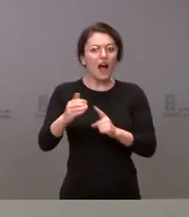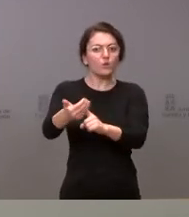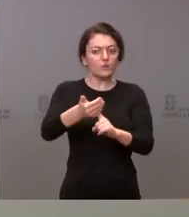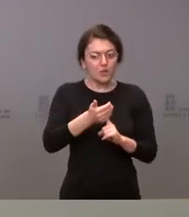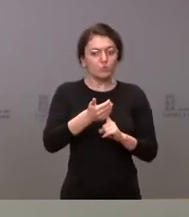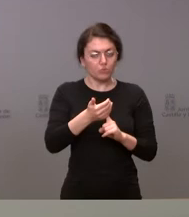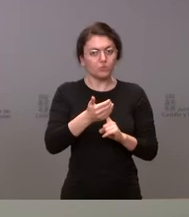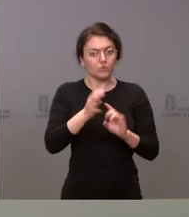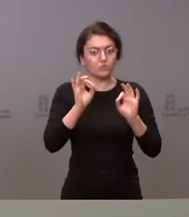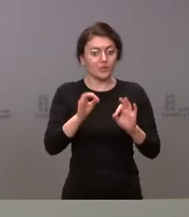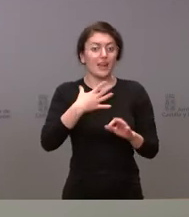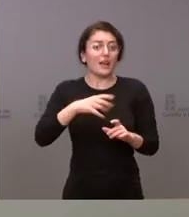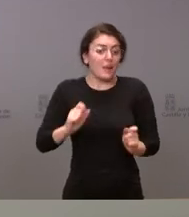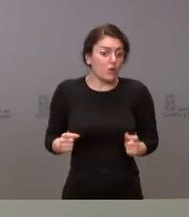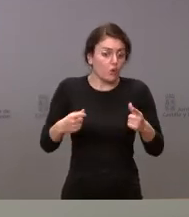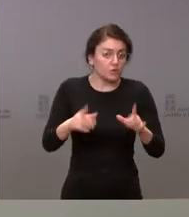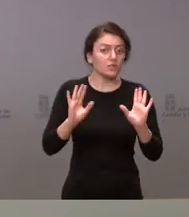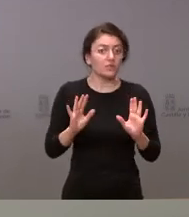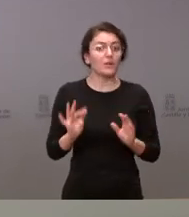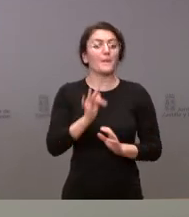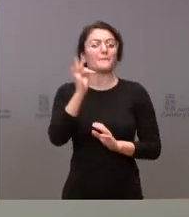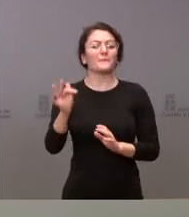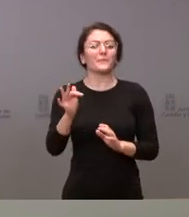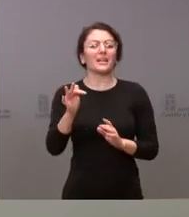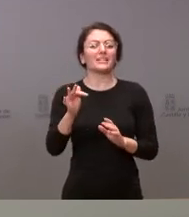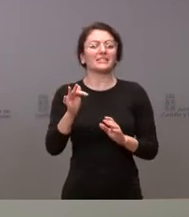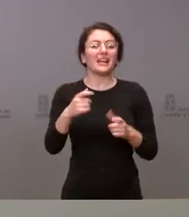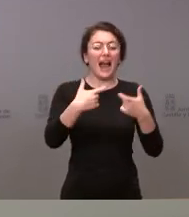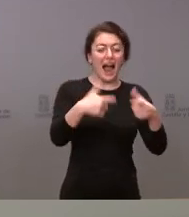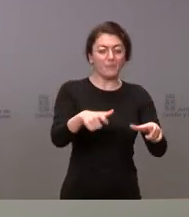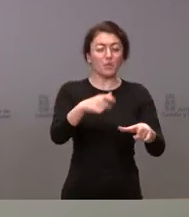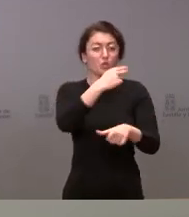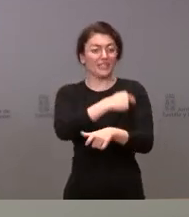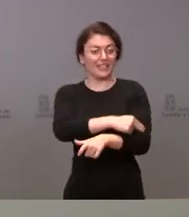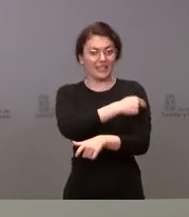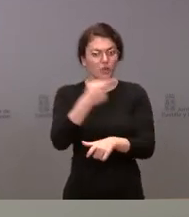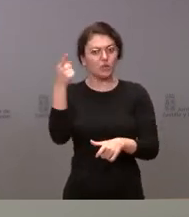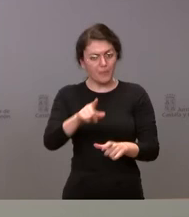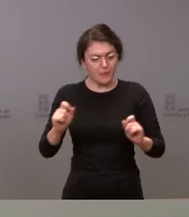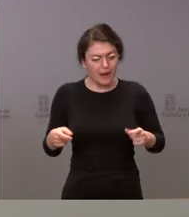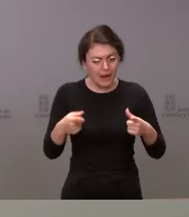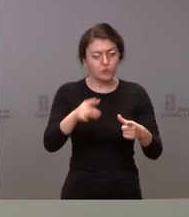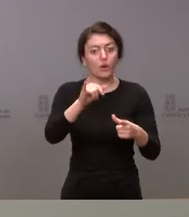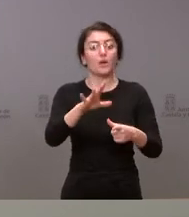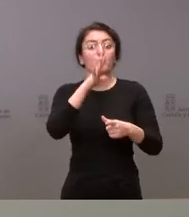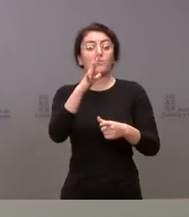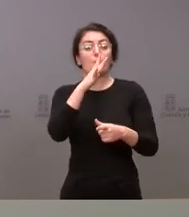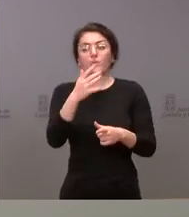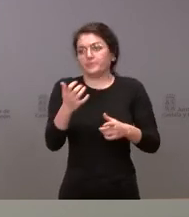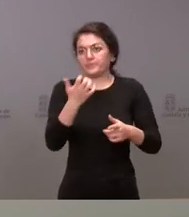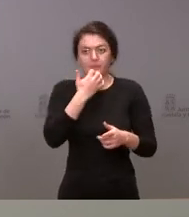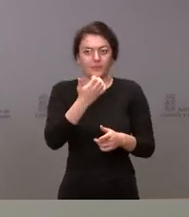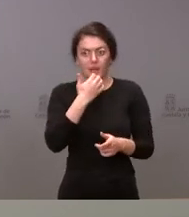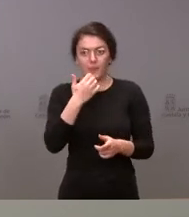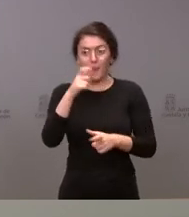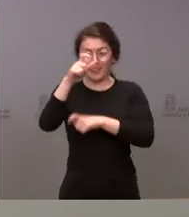coste. Lo va a tener en el ámbito sanitario, porque, lógicamente, más allá de que estas personas vinieran aquí con algún tipo de necesidad de